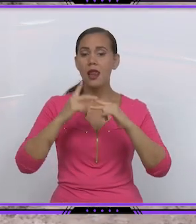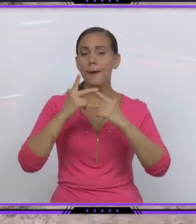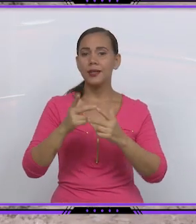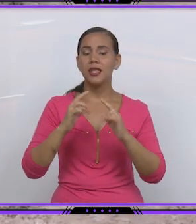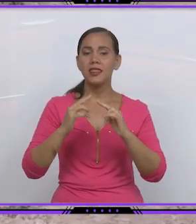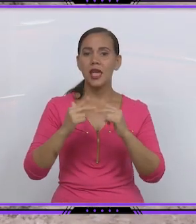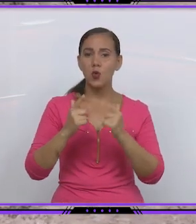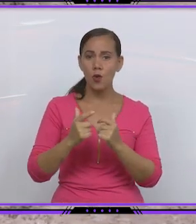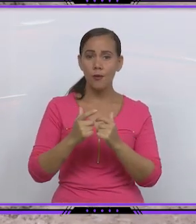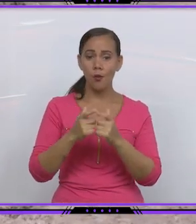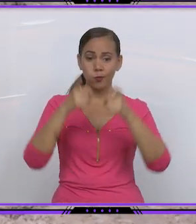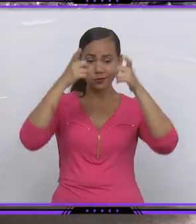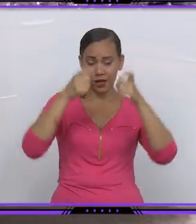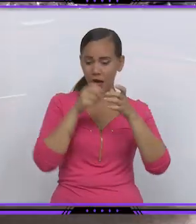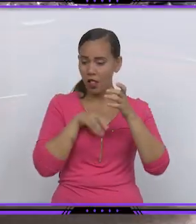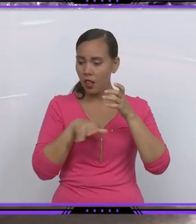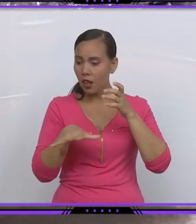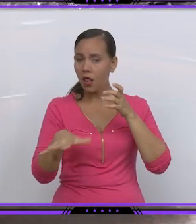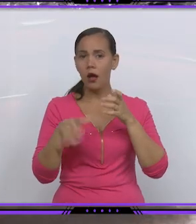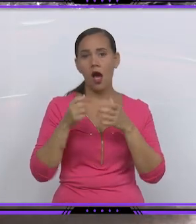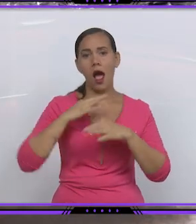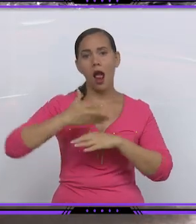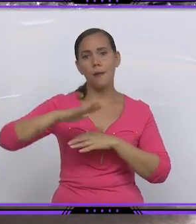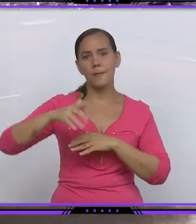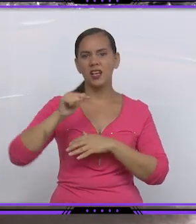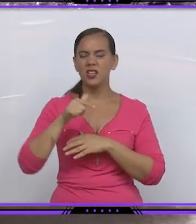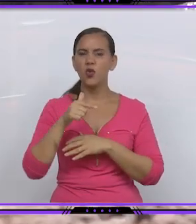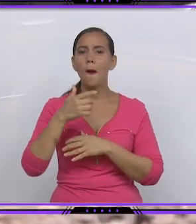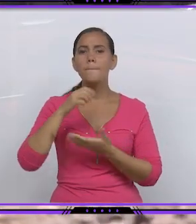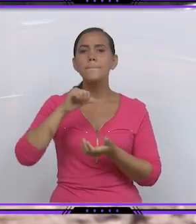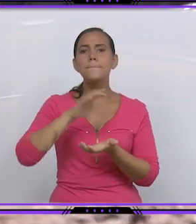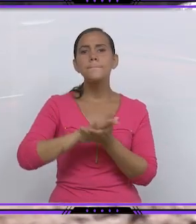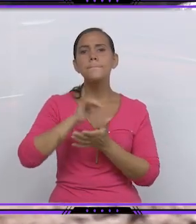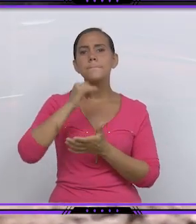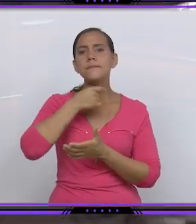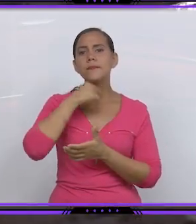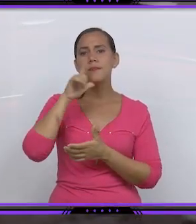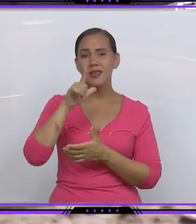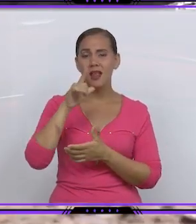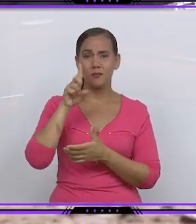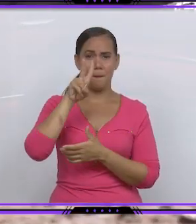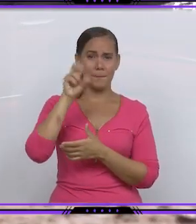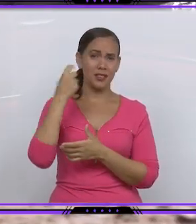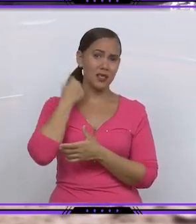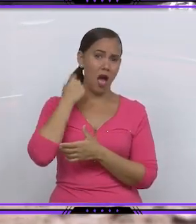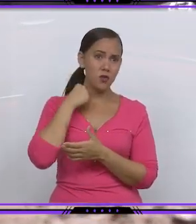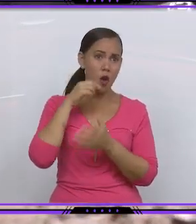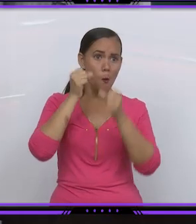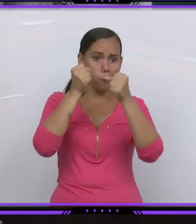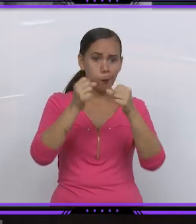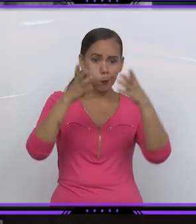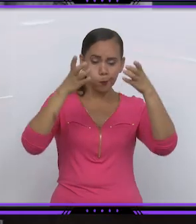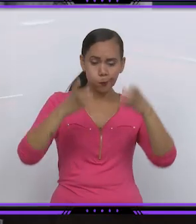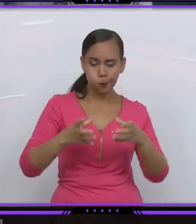hacia el mar de esta sustancia que no es más que miel cristalizada tras más de 20 años de obsolescencia del tanque en cuestión.